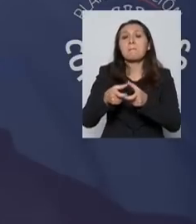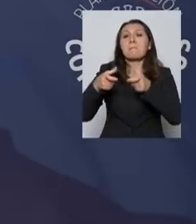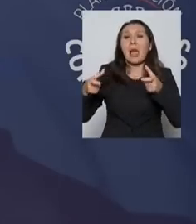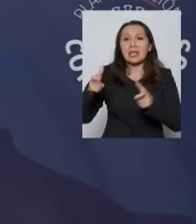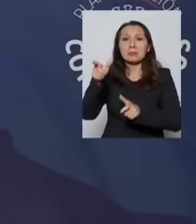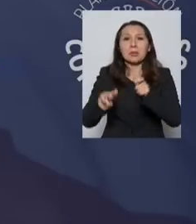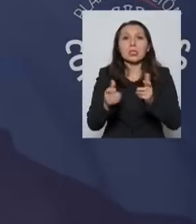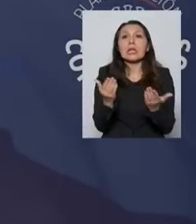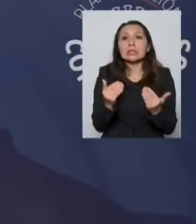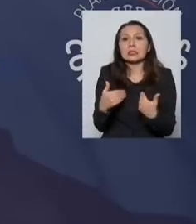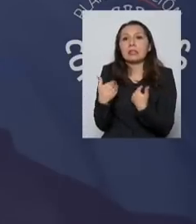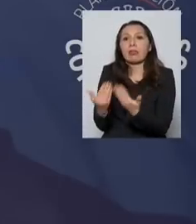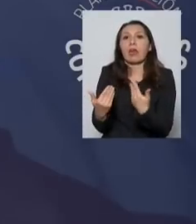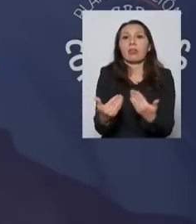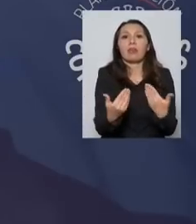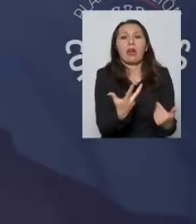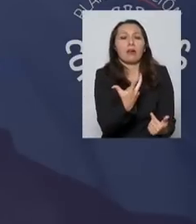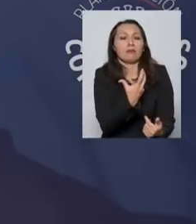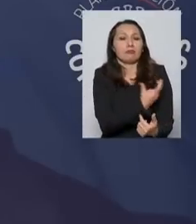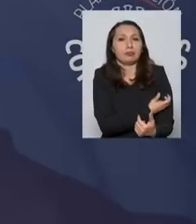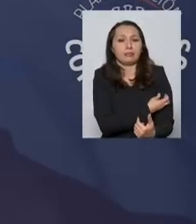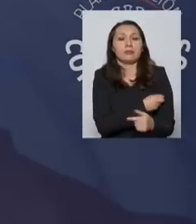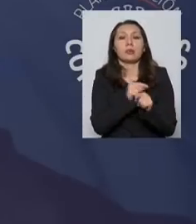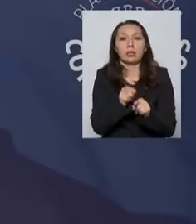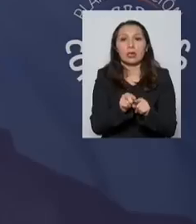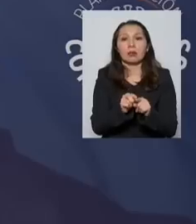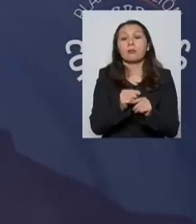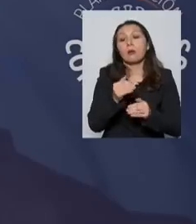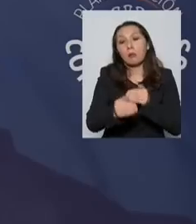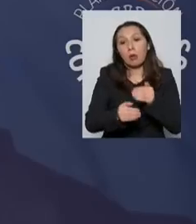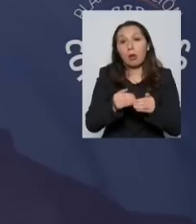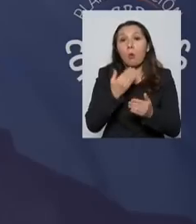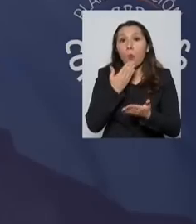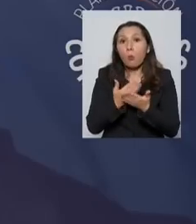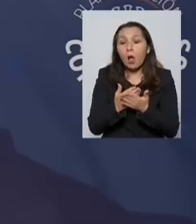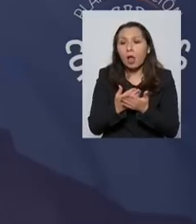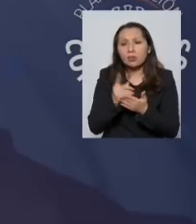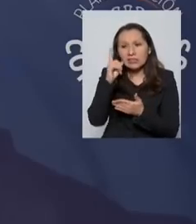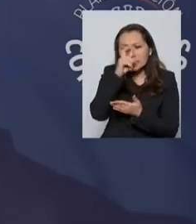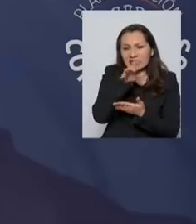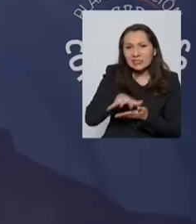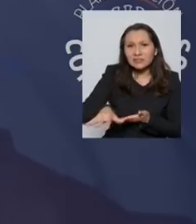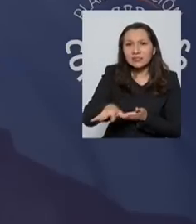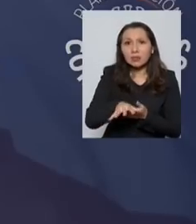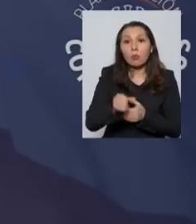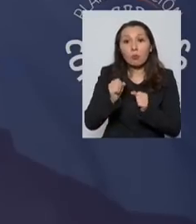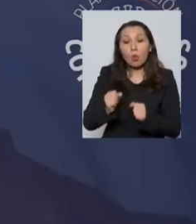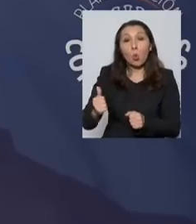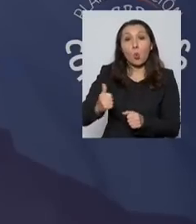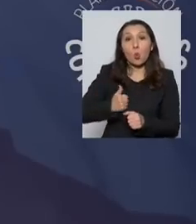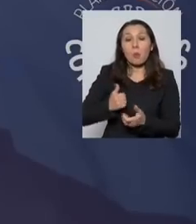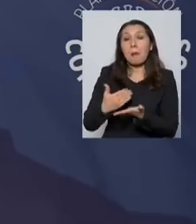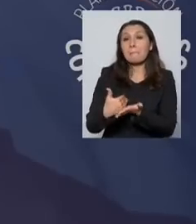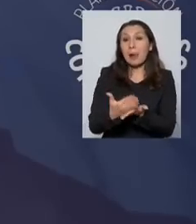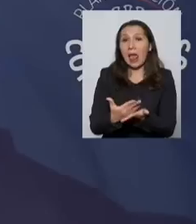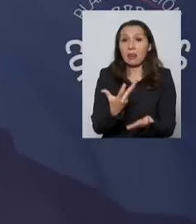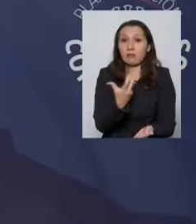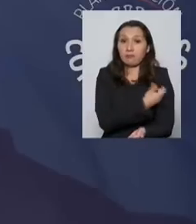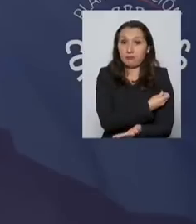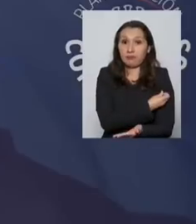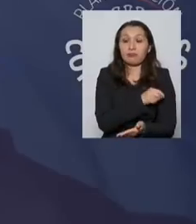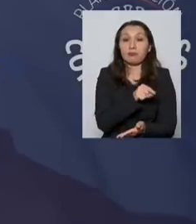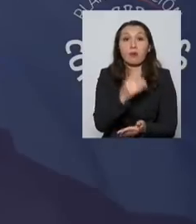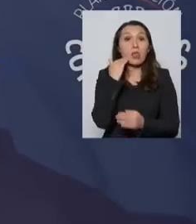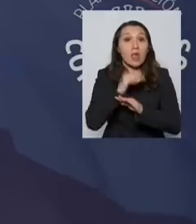serie de personas que en la medida en que aparecieron dificultades para cumplir con el plan de vacunación